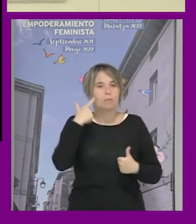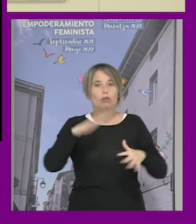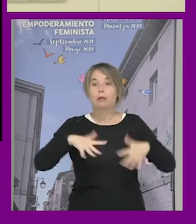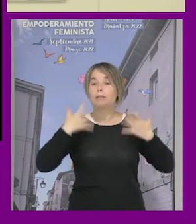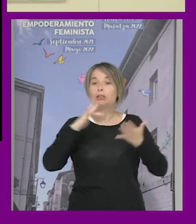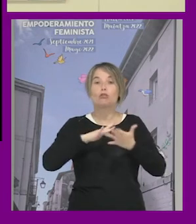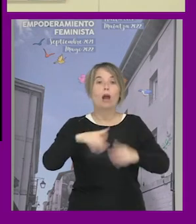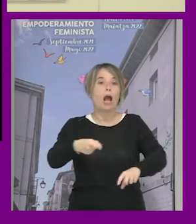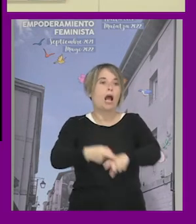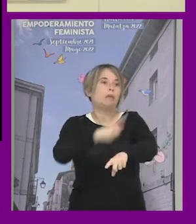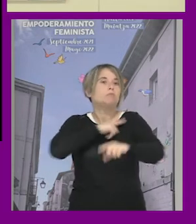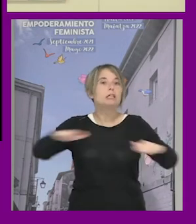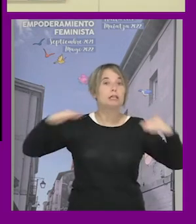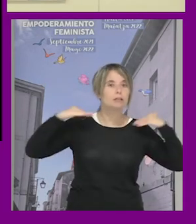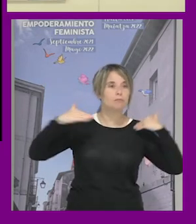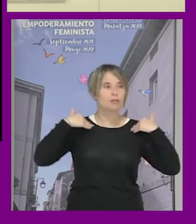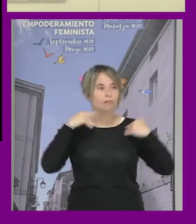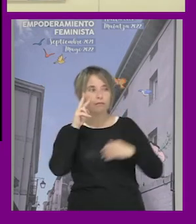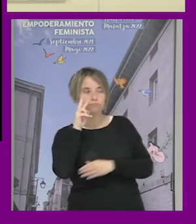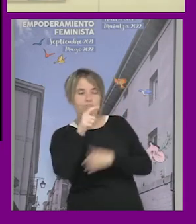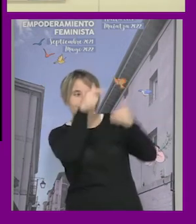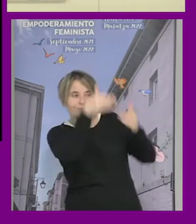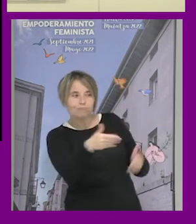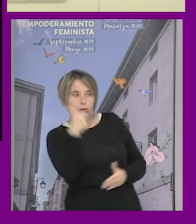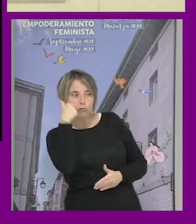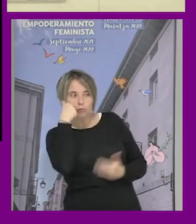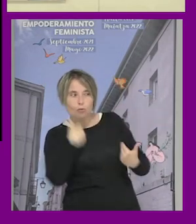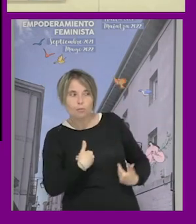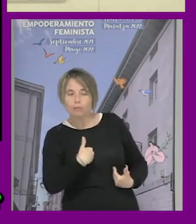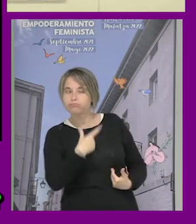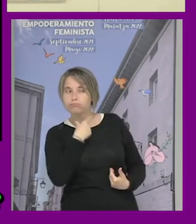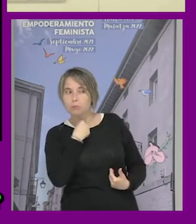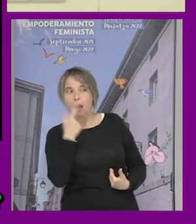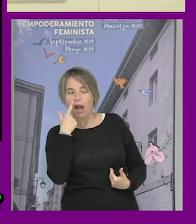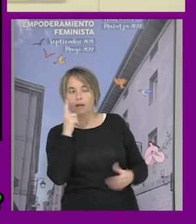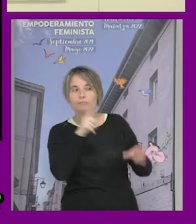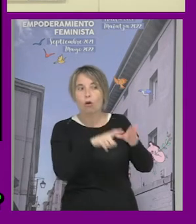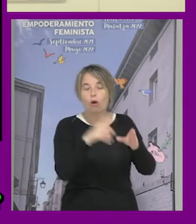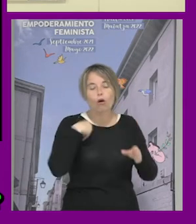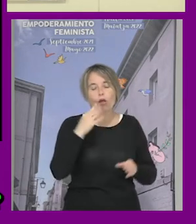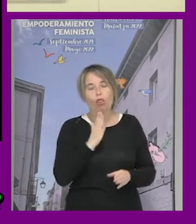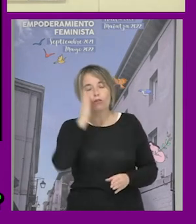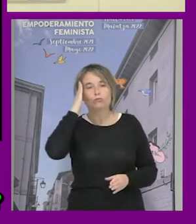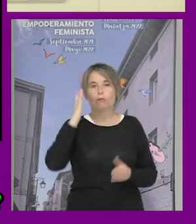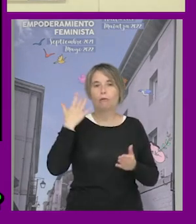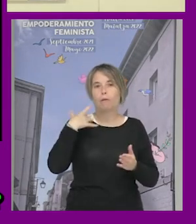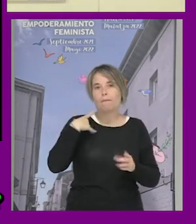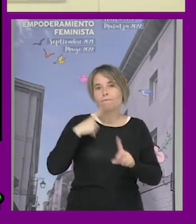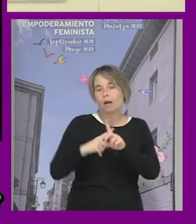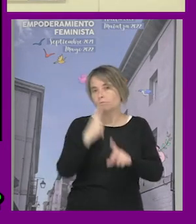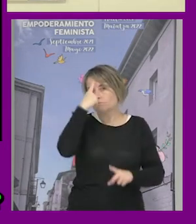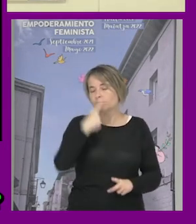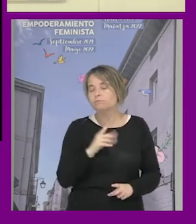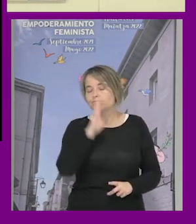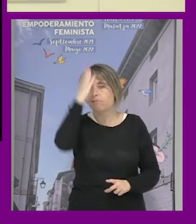gimnasio y nos fijamos en un cuerpo que a priori no nos tocaría fijarnos o tenemos un sueño erótico con alguien que que no nos